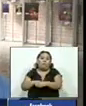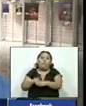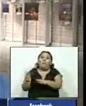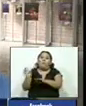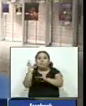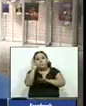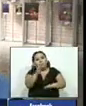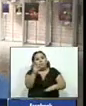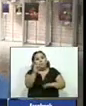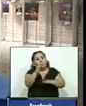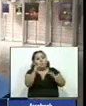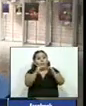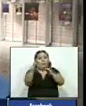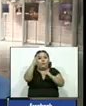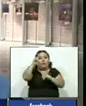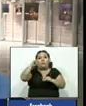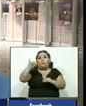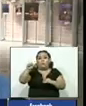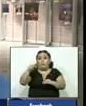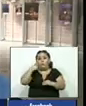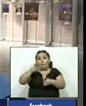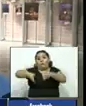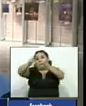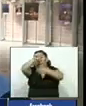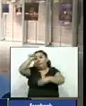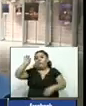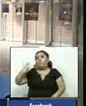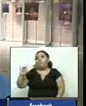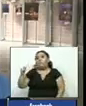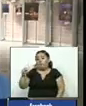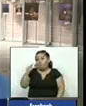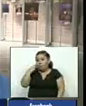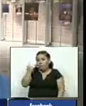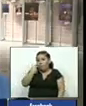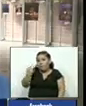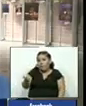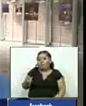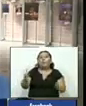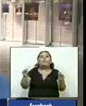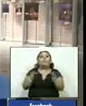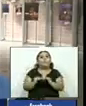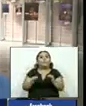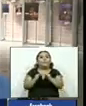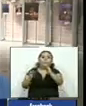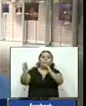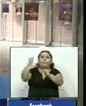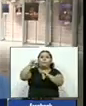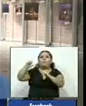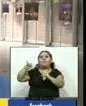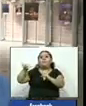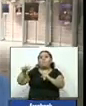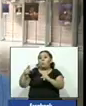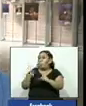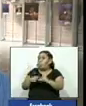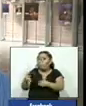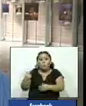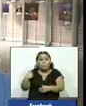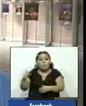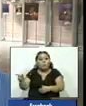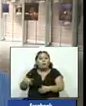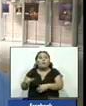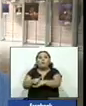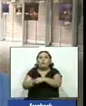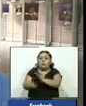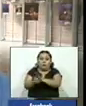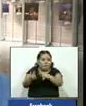de lo constitucional la fiscalía debería tomar cartas en el asunto la sala de lo constitucional también porque ha habido una desobediencia en